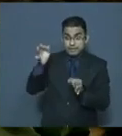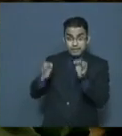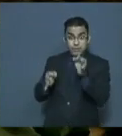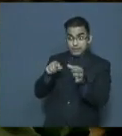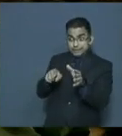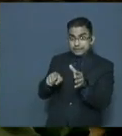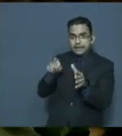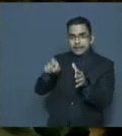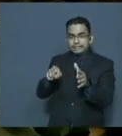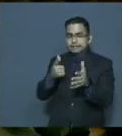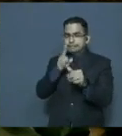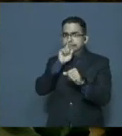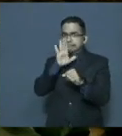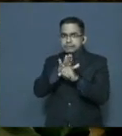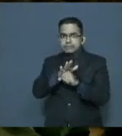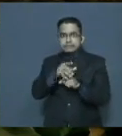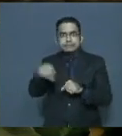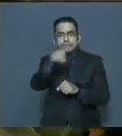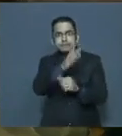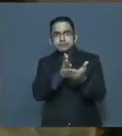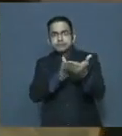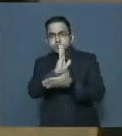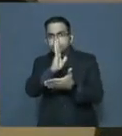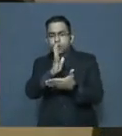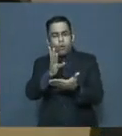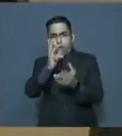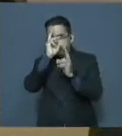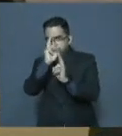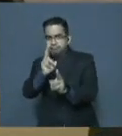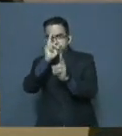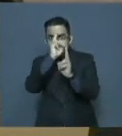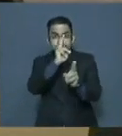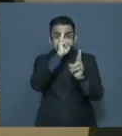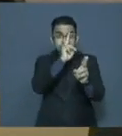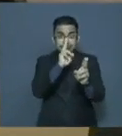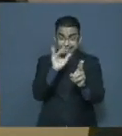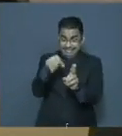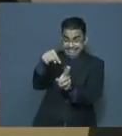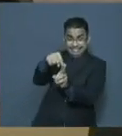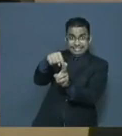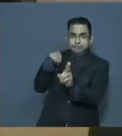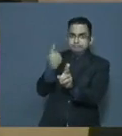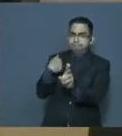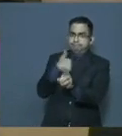seguridad jurídica y los derechos de las personas y en eso hemos trabajado.